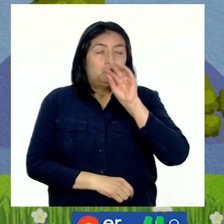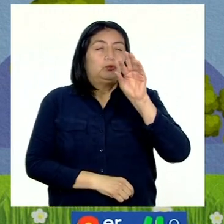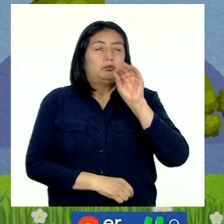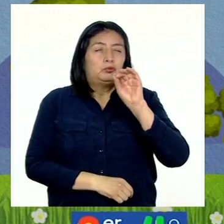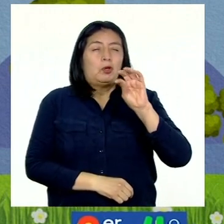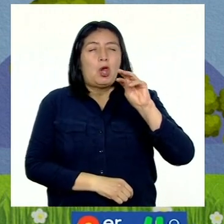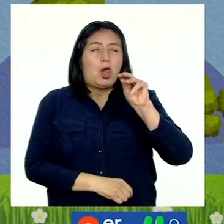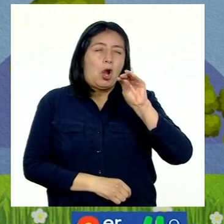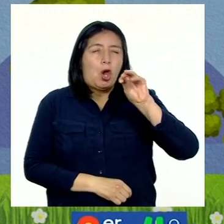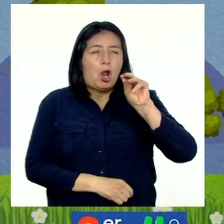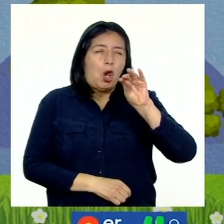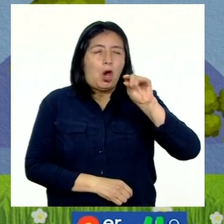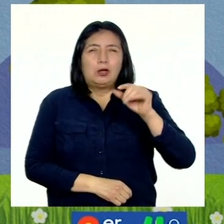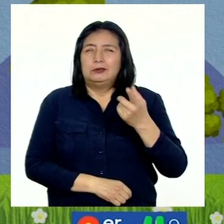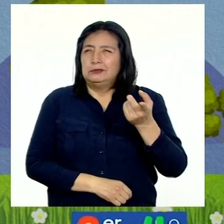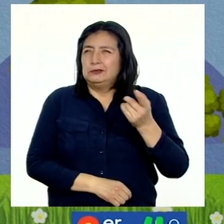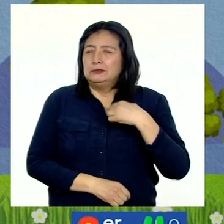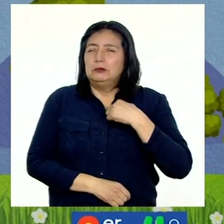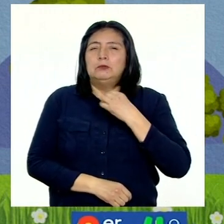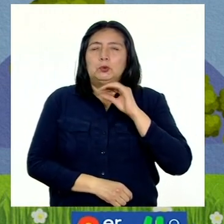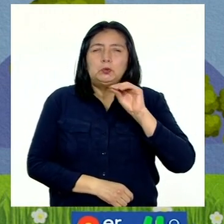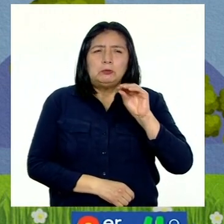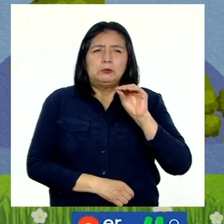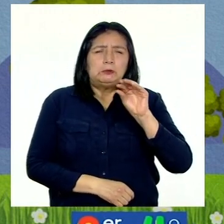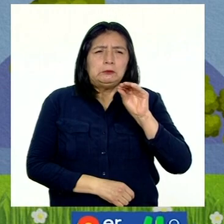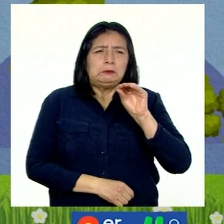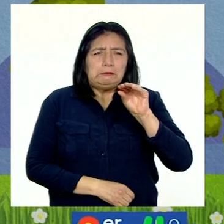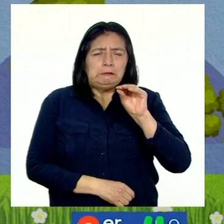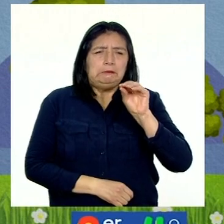distorsionado como si el aullido se atorara,